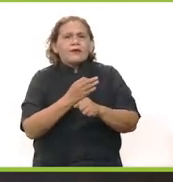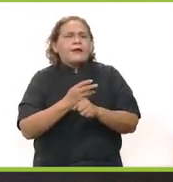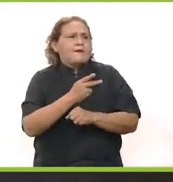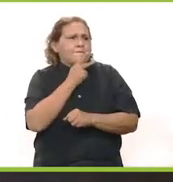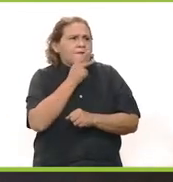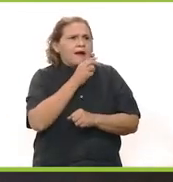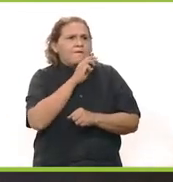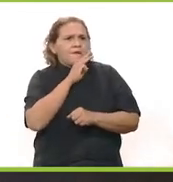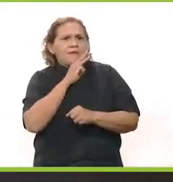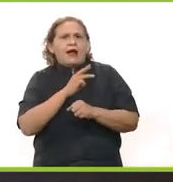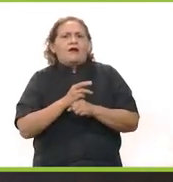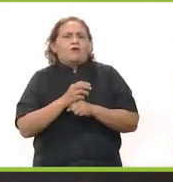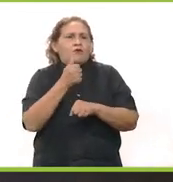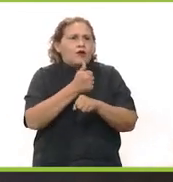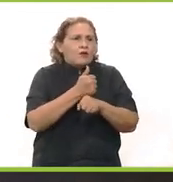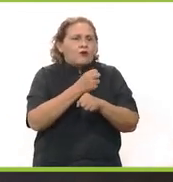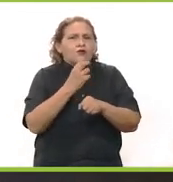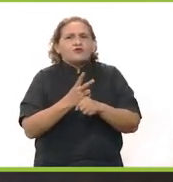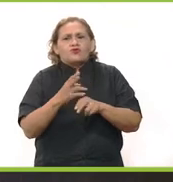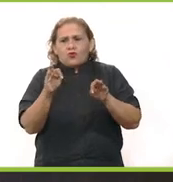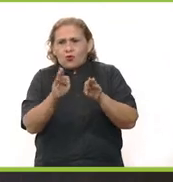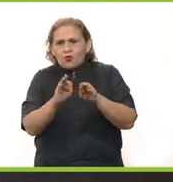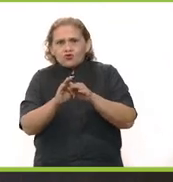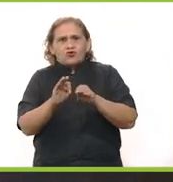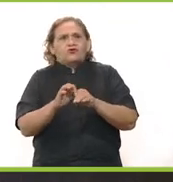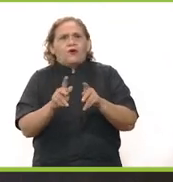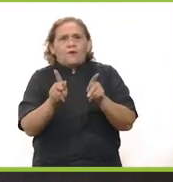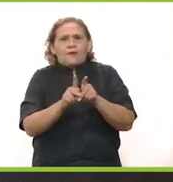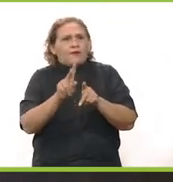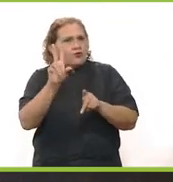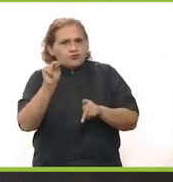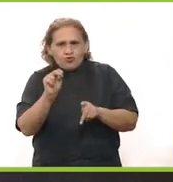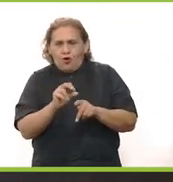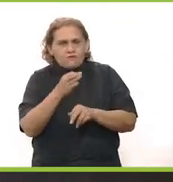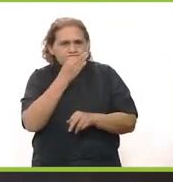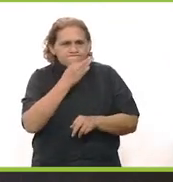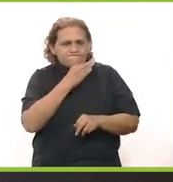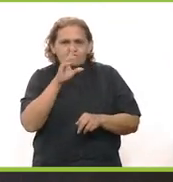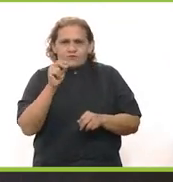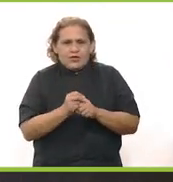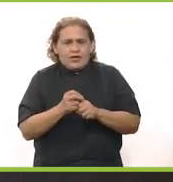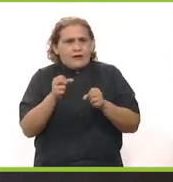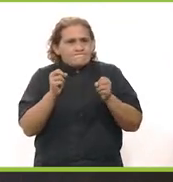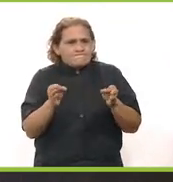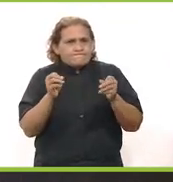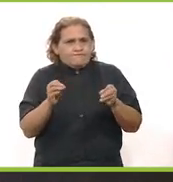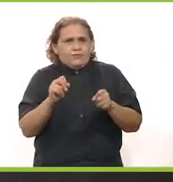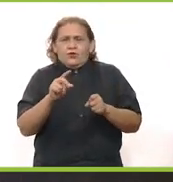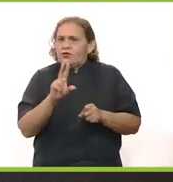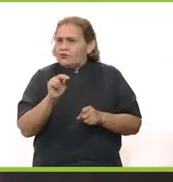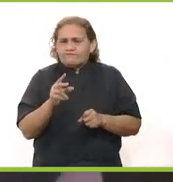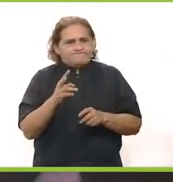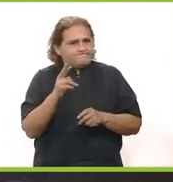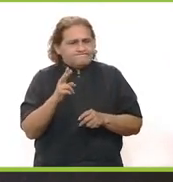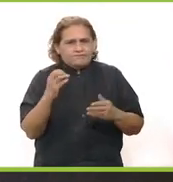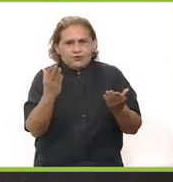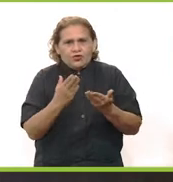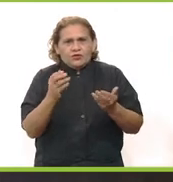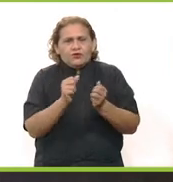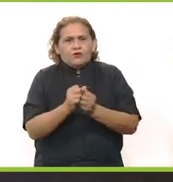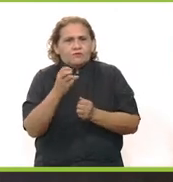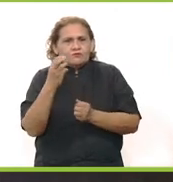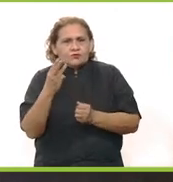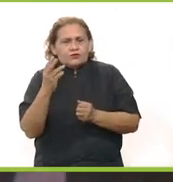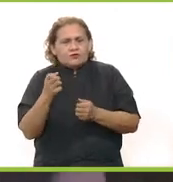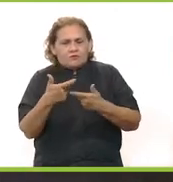con la familia del papá, de la mamá, con los abuelitos, con los tíos, con los primos, no podemos estar haciendo posadas de oficinas, ni tampoco podemos